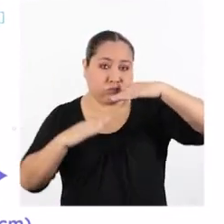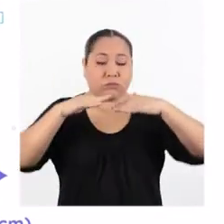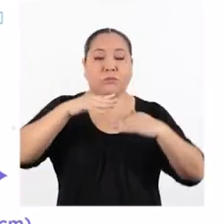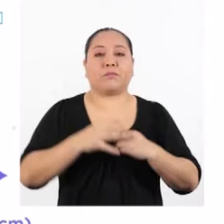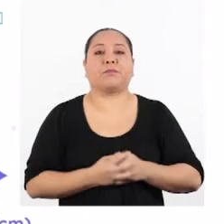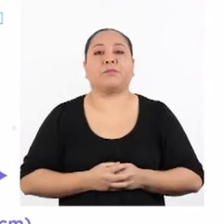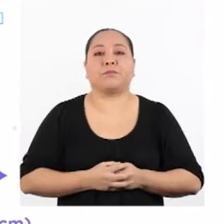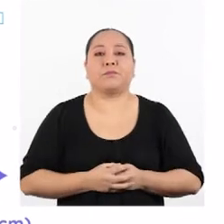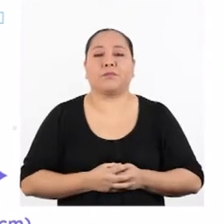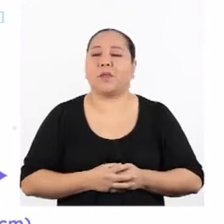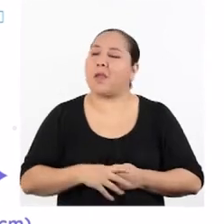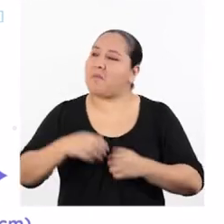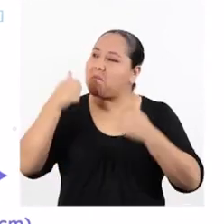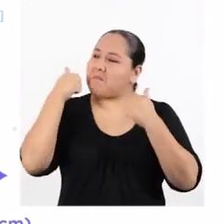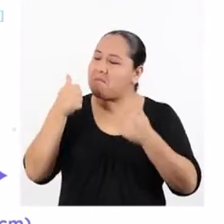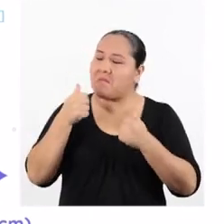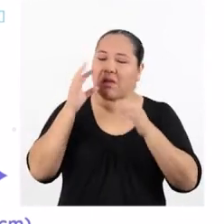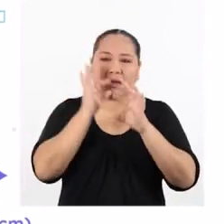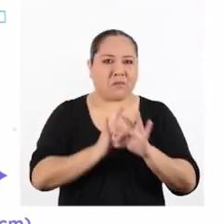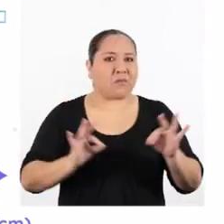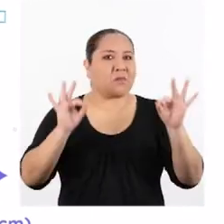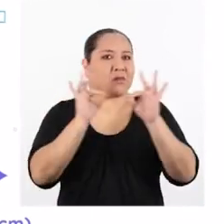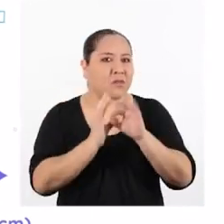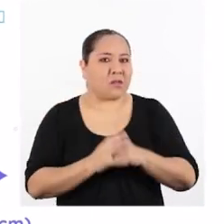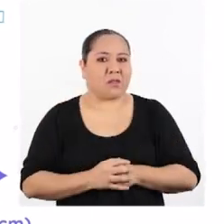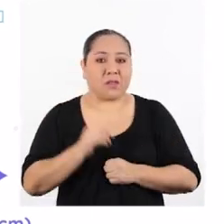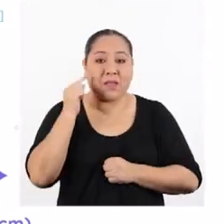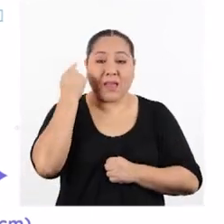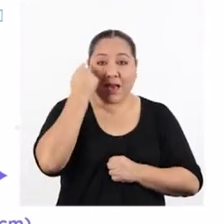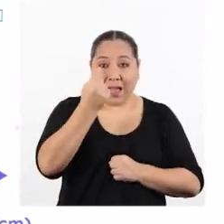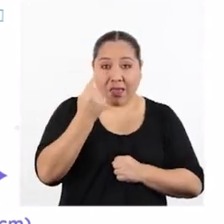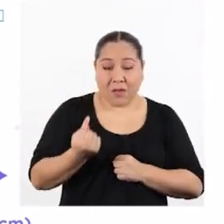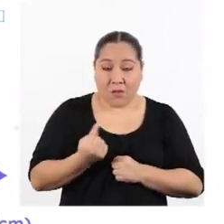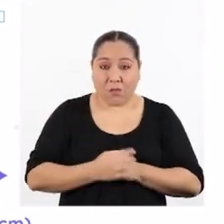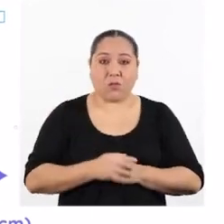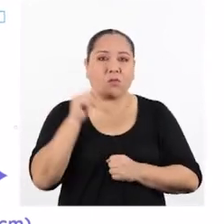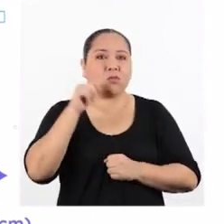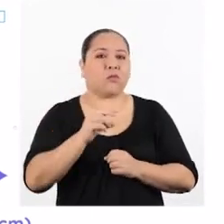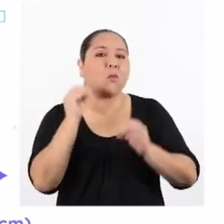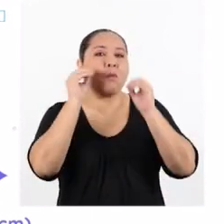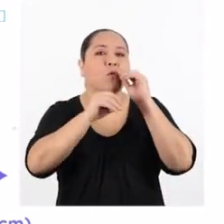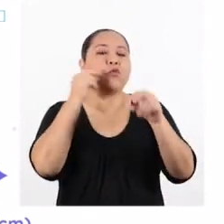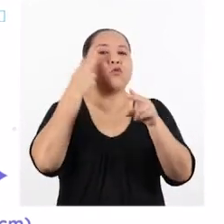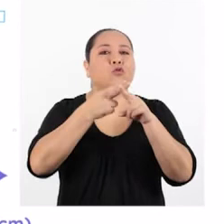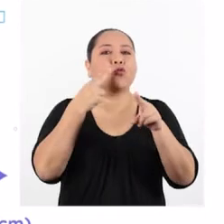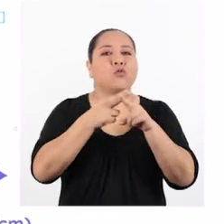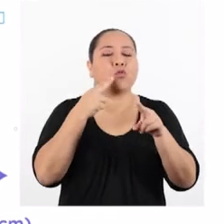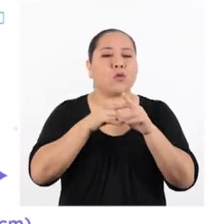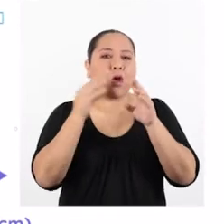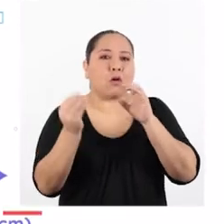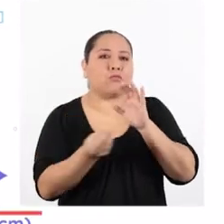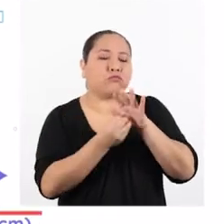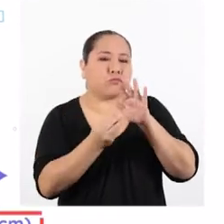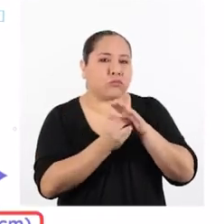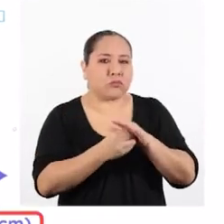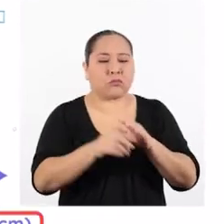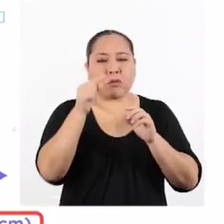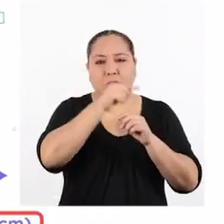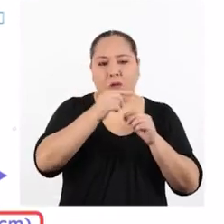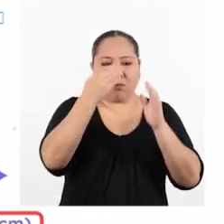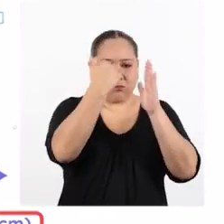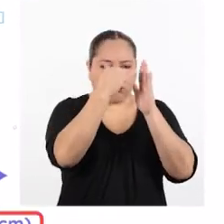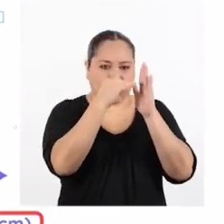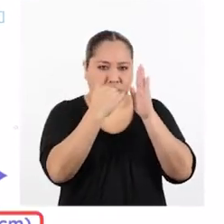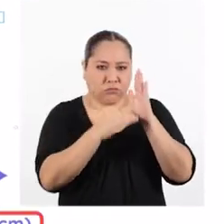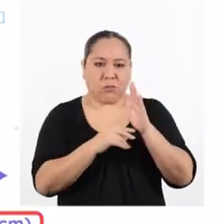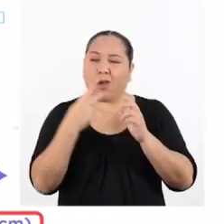inicial. ¡Muy importante! Cada eje debe ser nombrado incluyendo sus respectivas unidades.